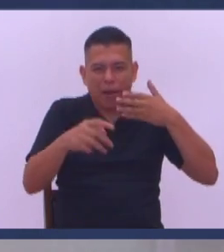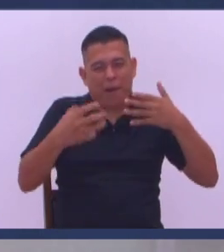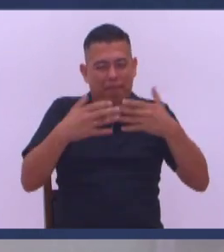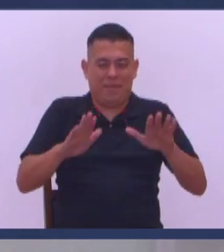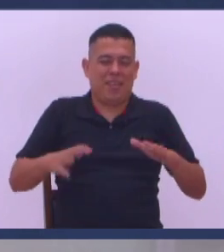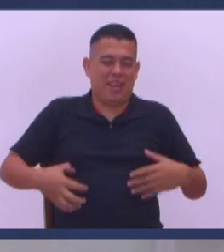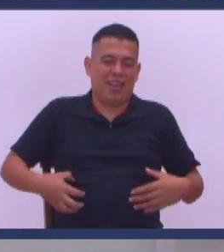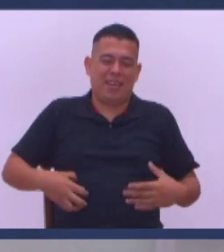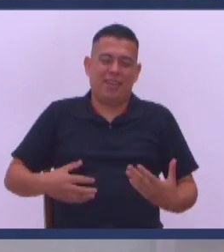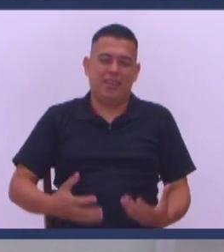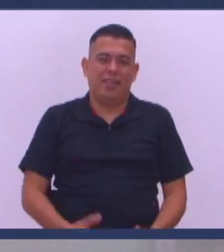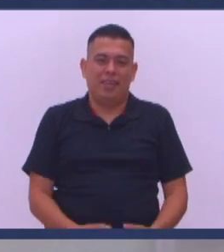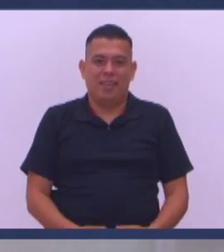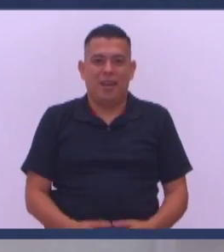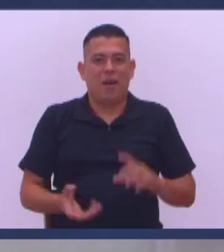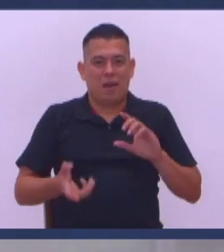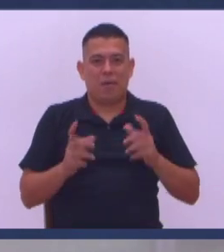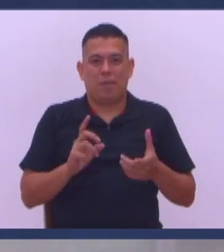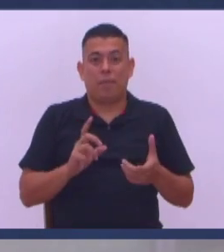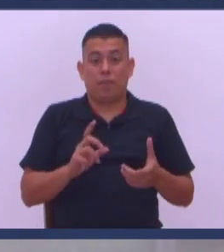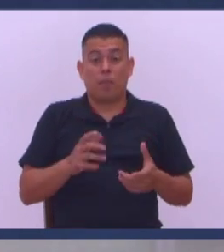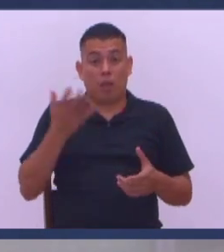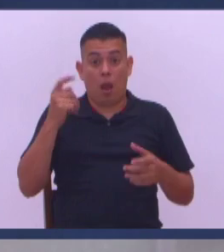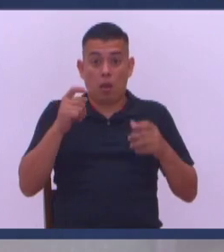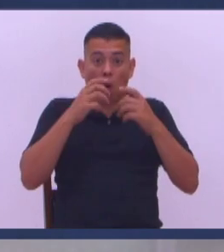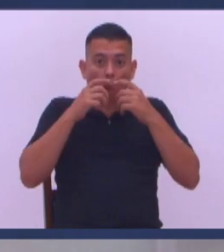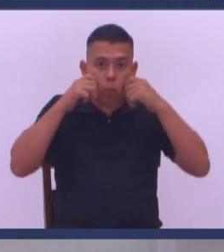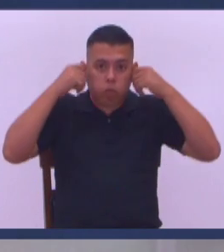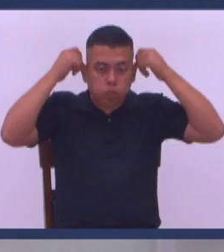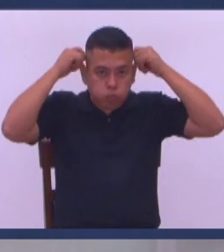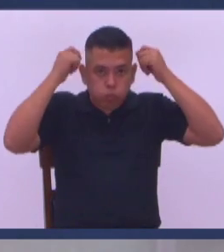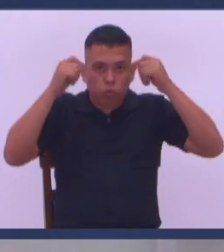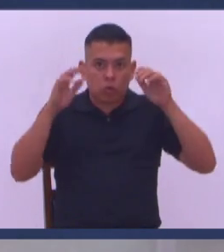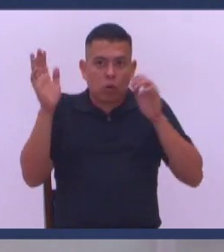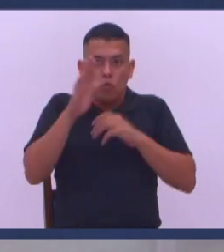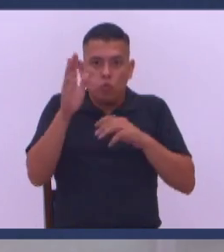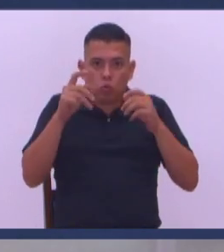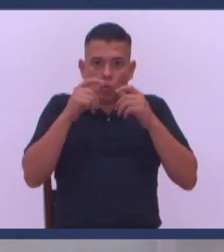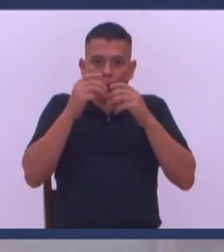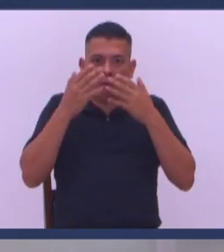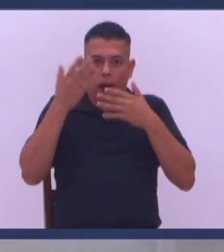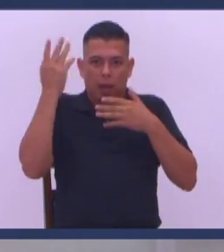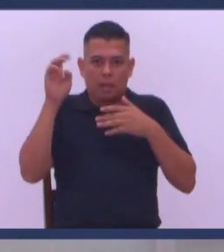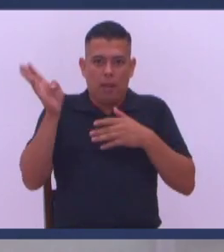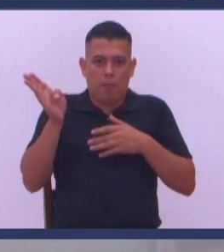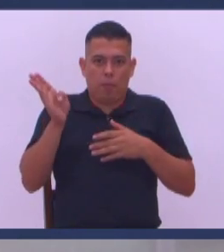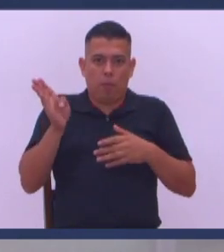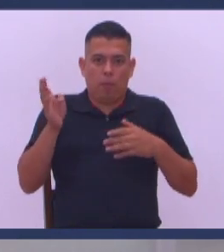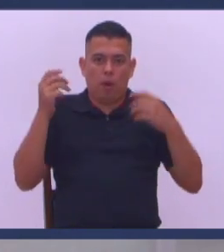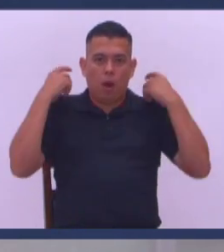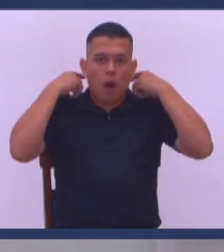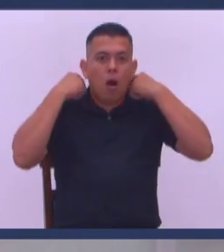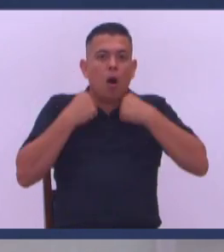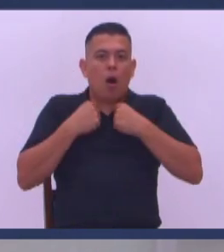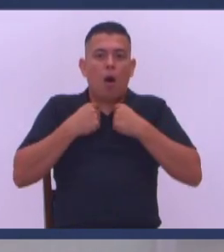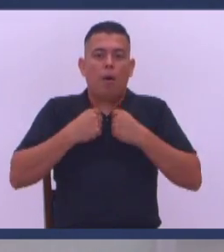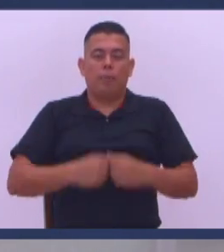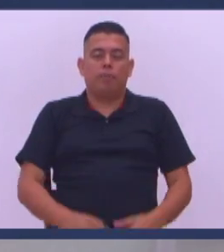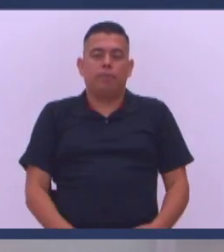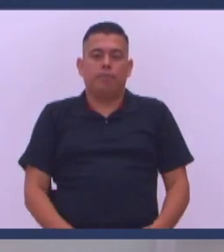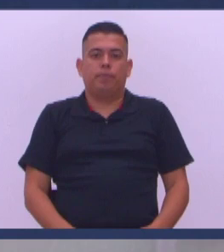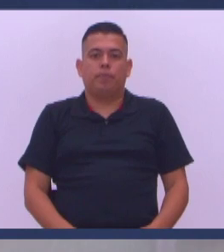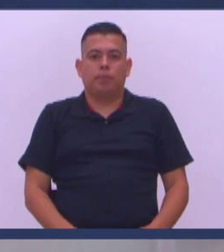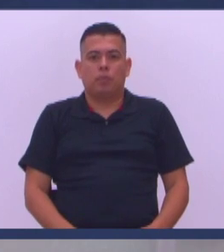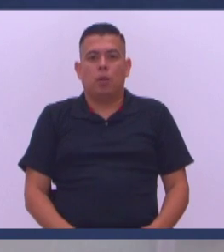¿Cómo han cambiado La cosa hermano? Usted ponía el pañuelo Para que no ensuciara Ok Piénselo La economía